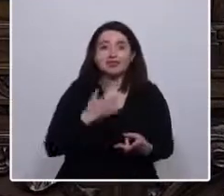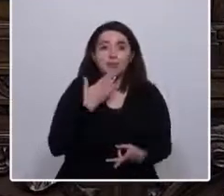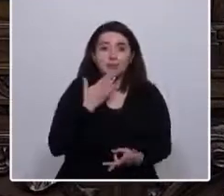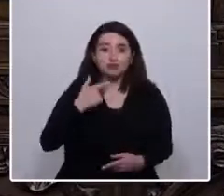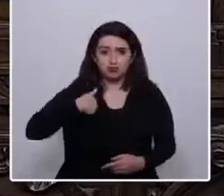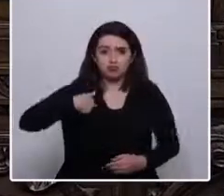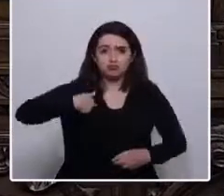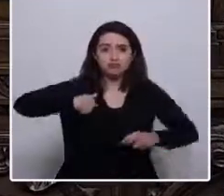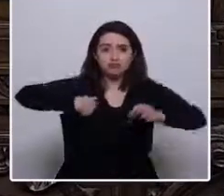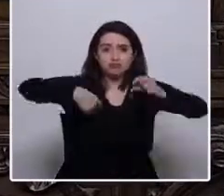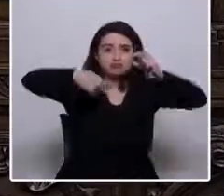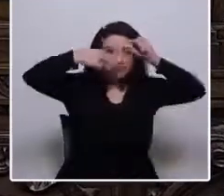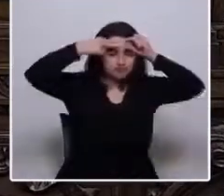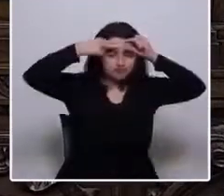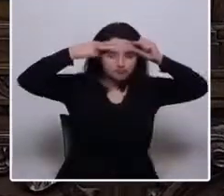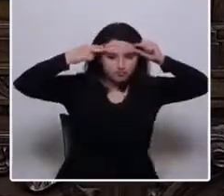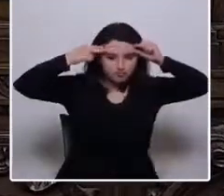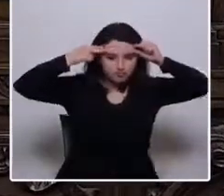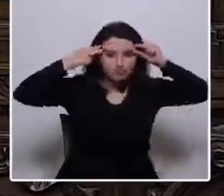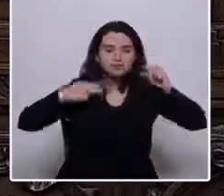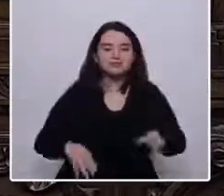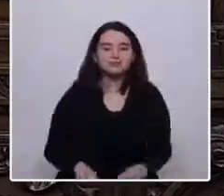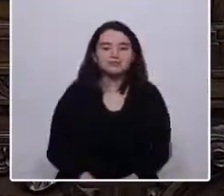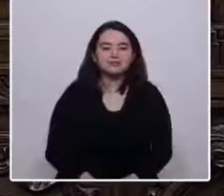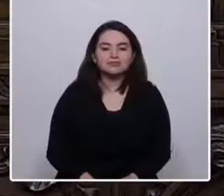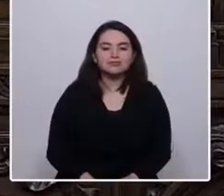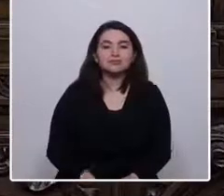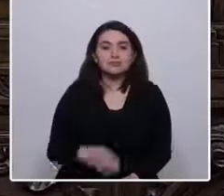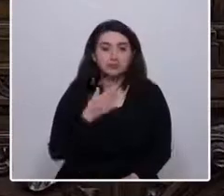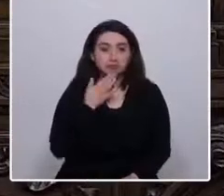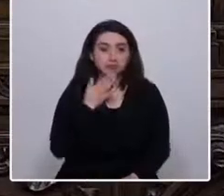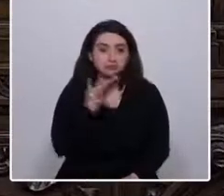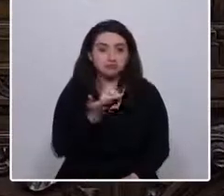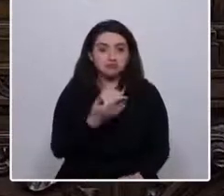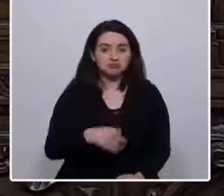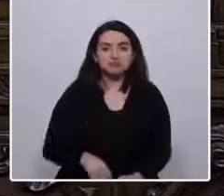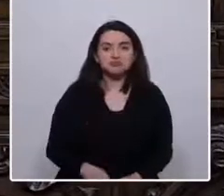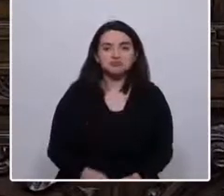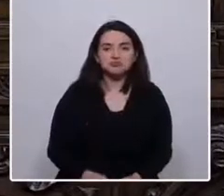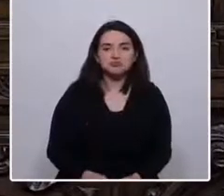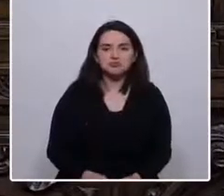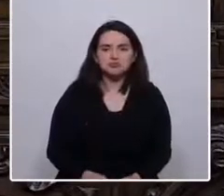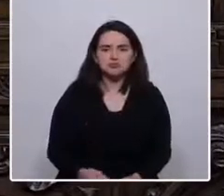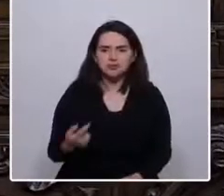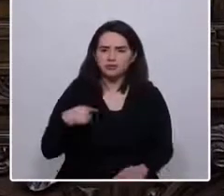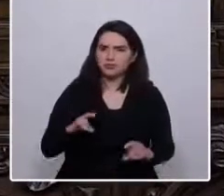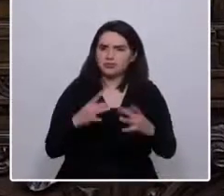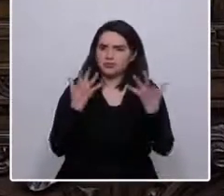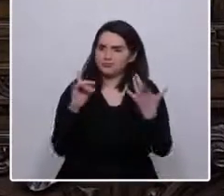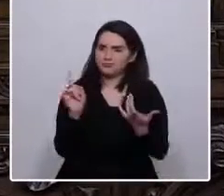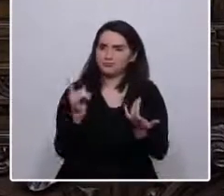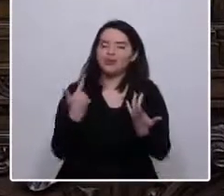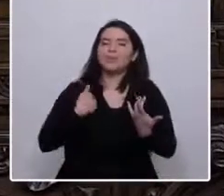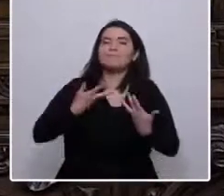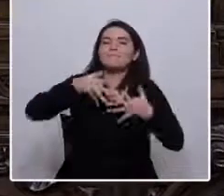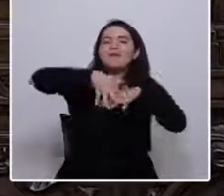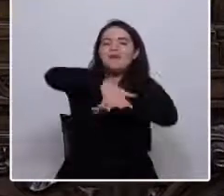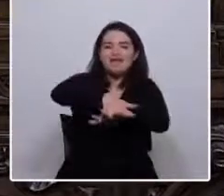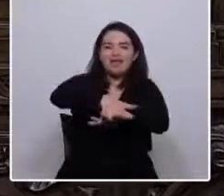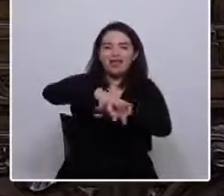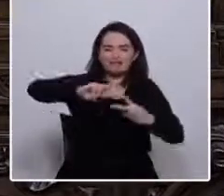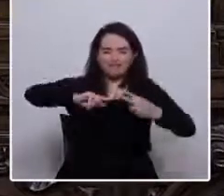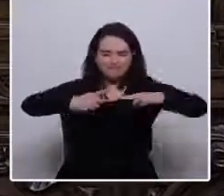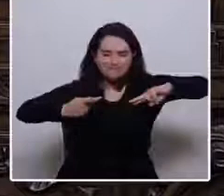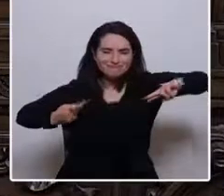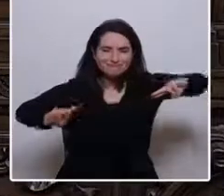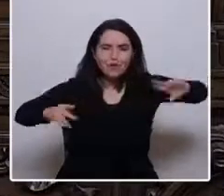Lamien, Mapuche. But no me sorprende, soy un mestizo más en este grupo que